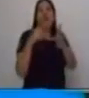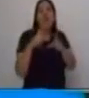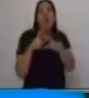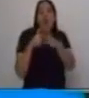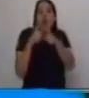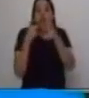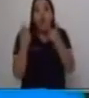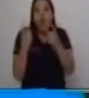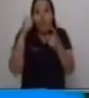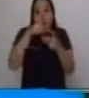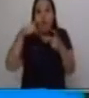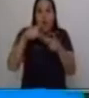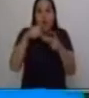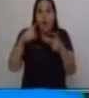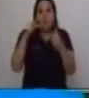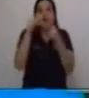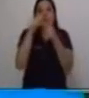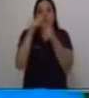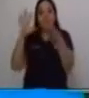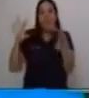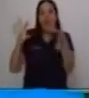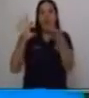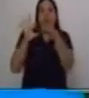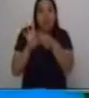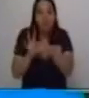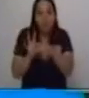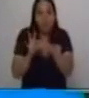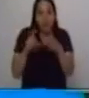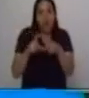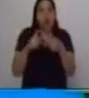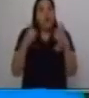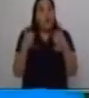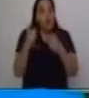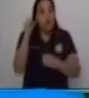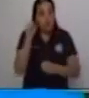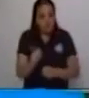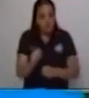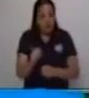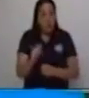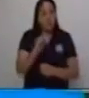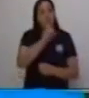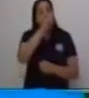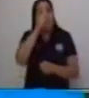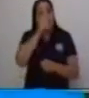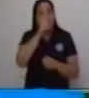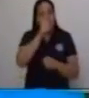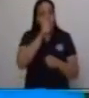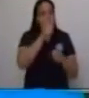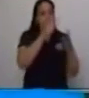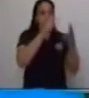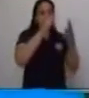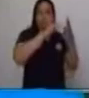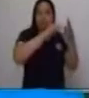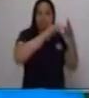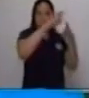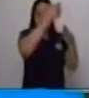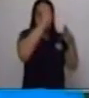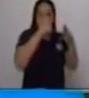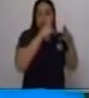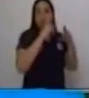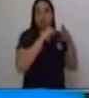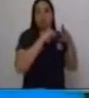adverbio de modo y vamos a las subordinadas adjetivas